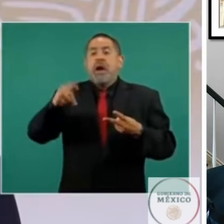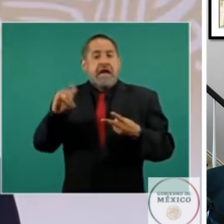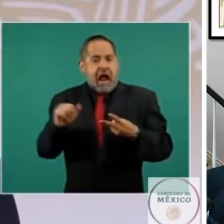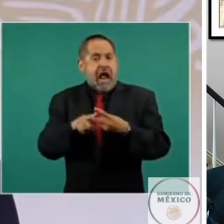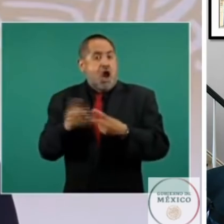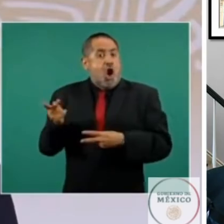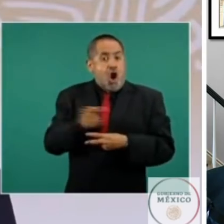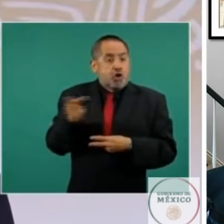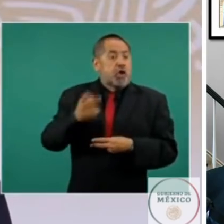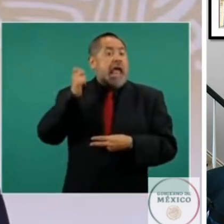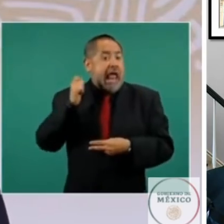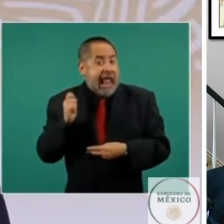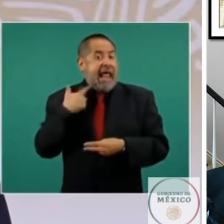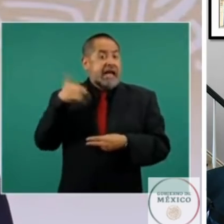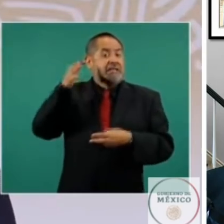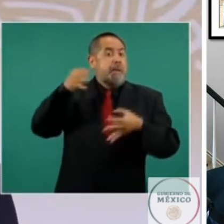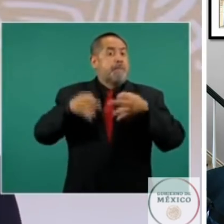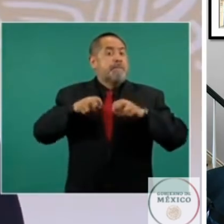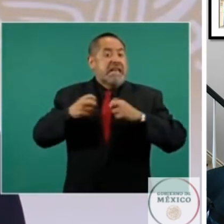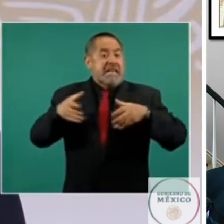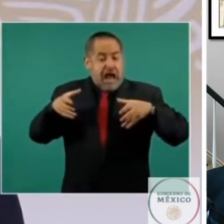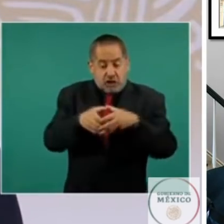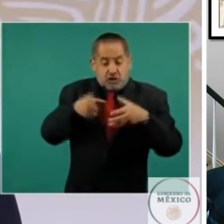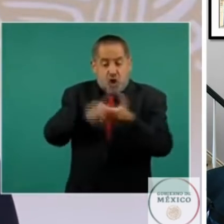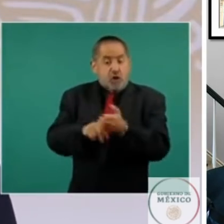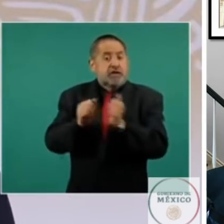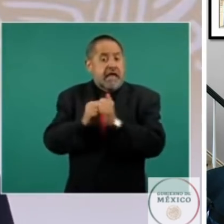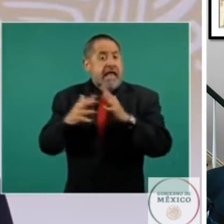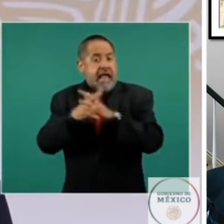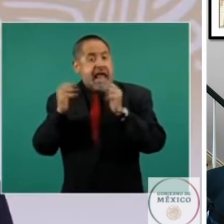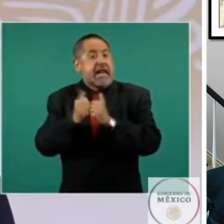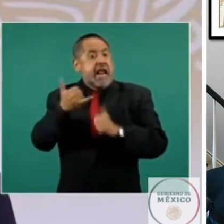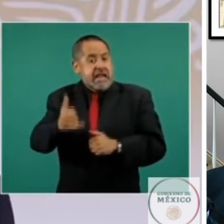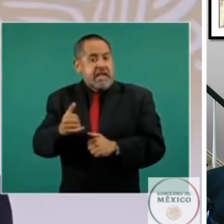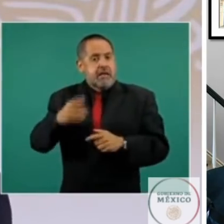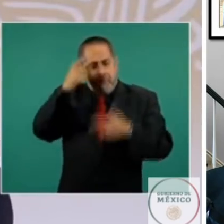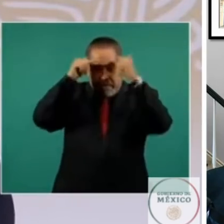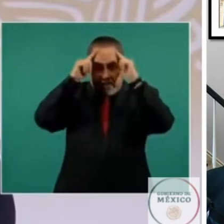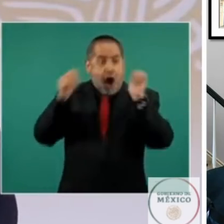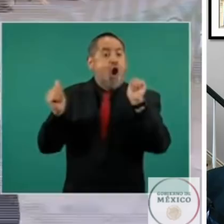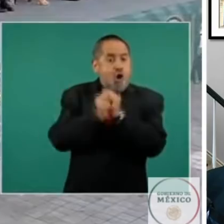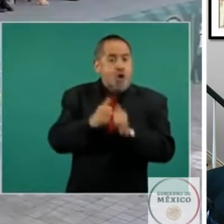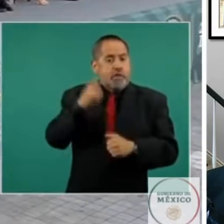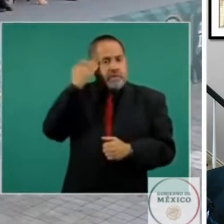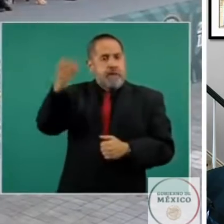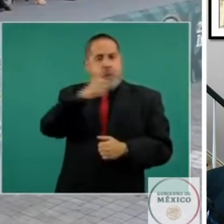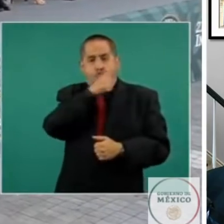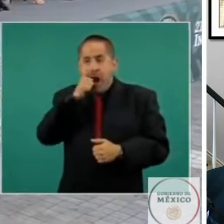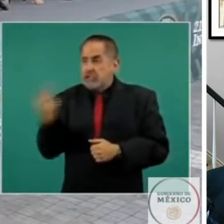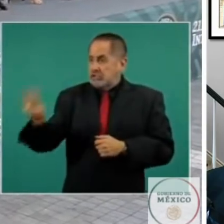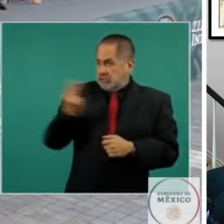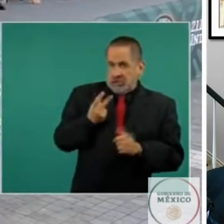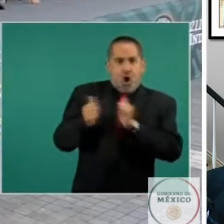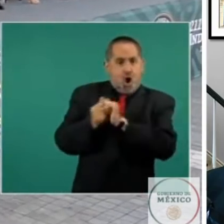fueron ministros de guerra y marina en el gobierno de Benito Juárez durante la Guerra de la Reforma. En el Congreso,